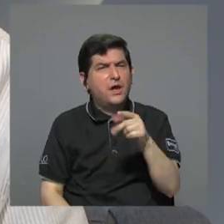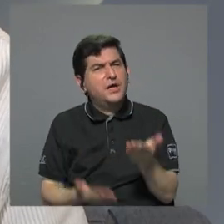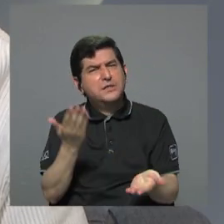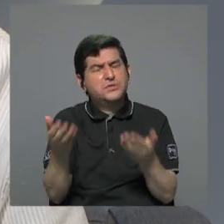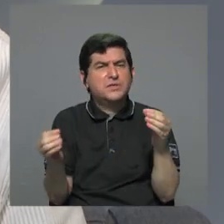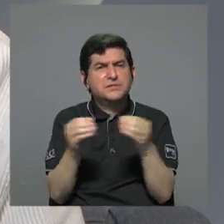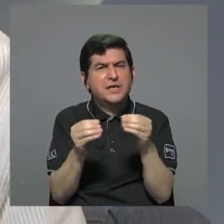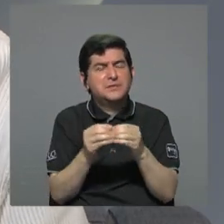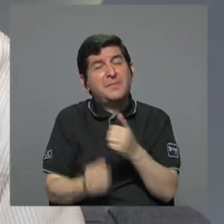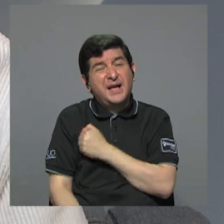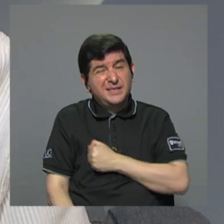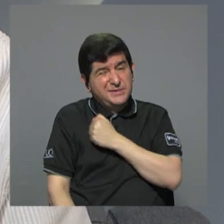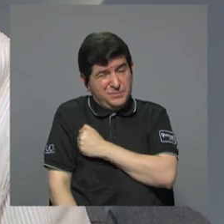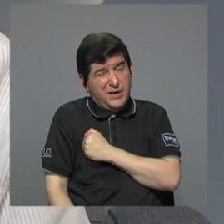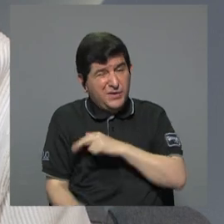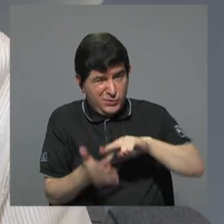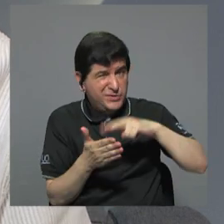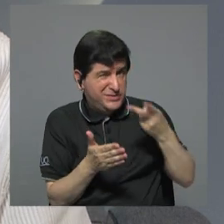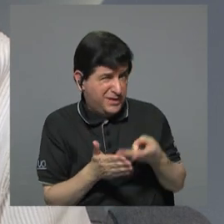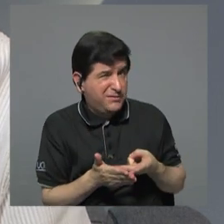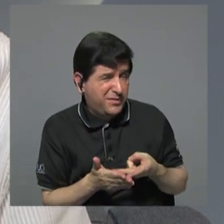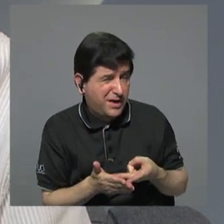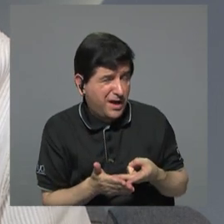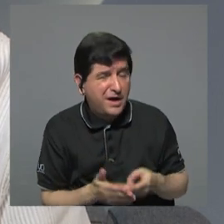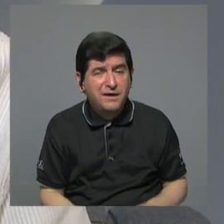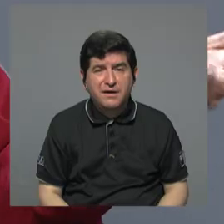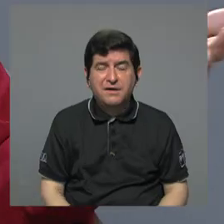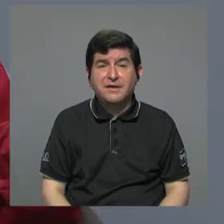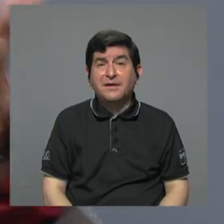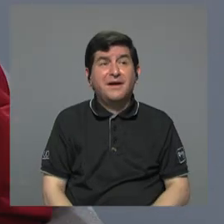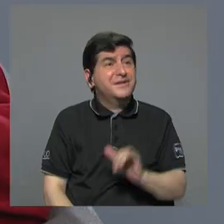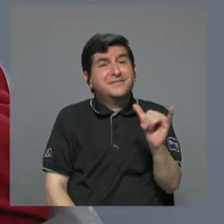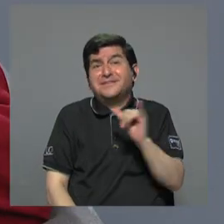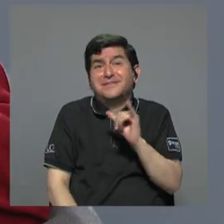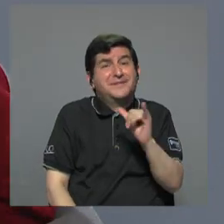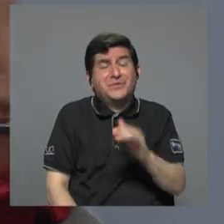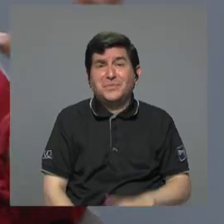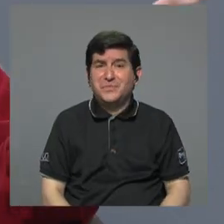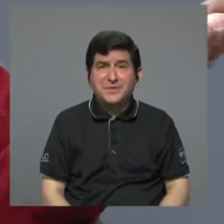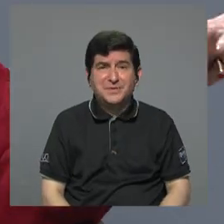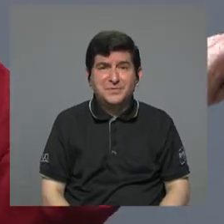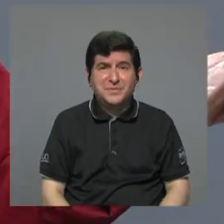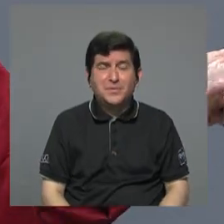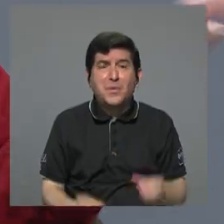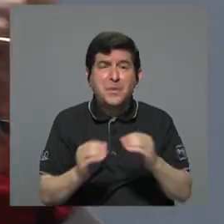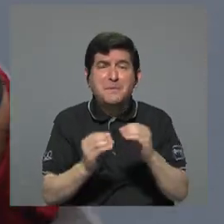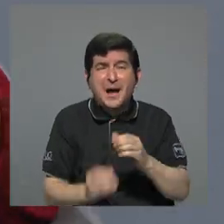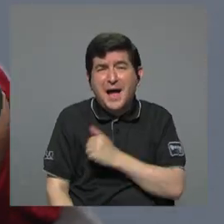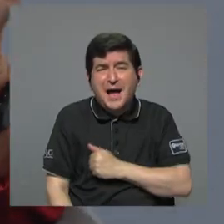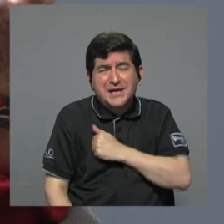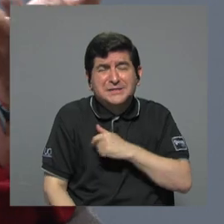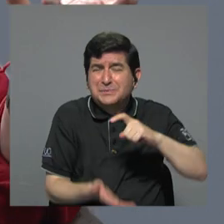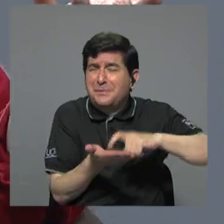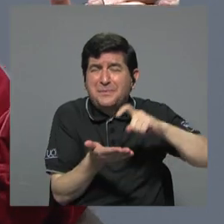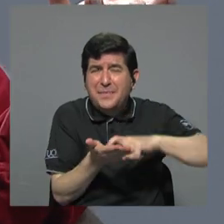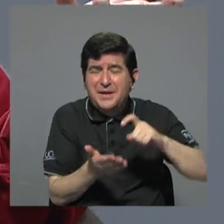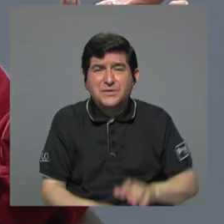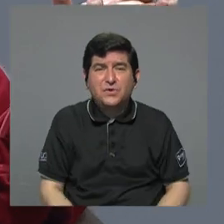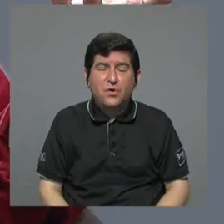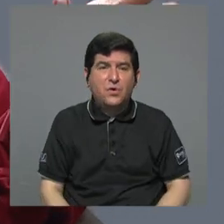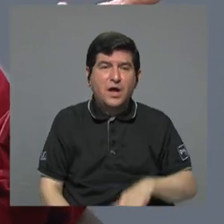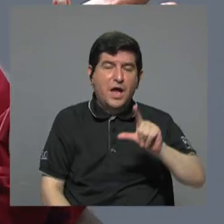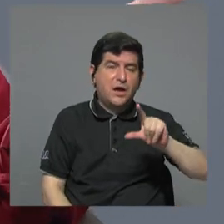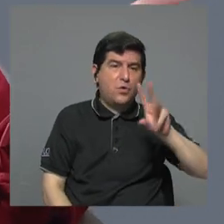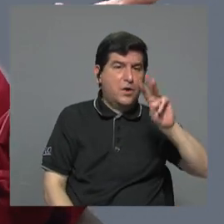perdones a las deudas? Es que estamos, lo mismo, porque estamos, ¿por qué? En este artículo de Lucía Molina